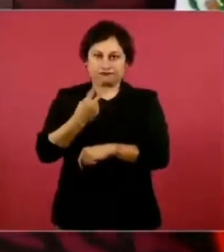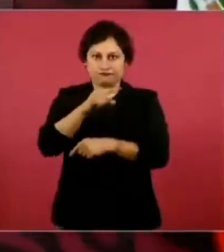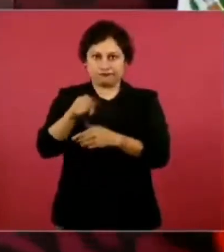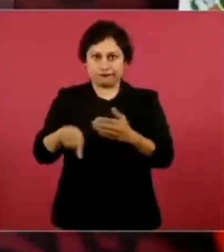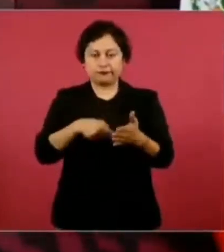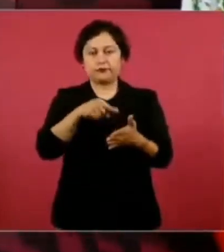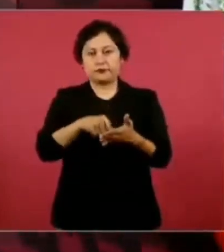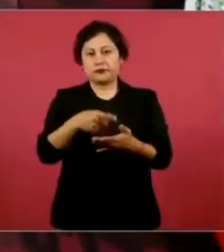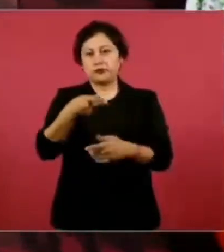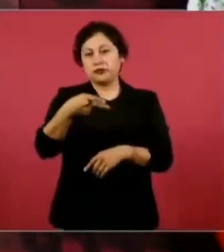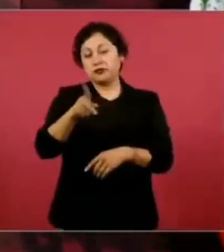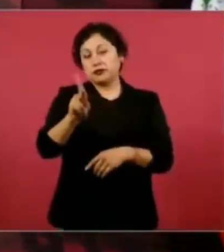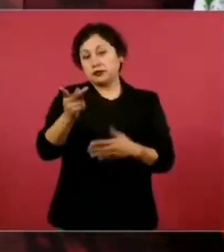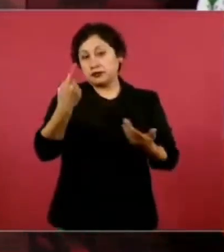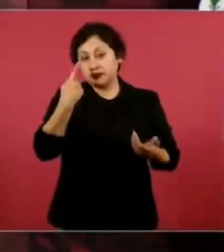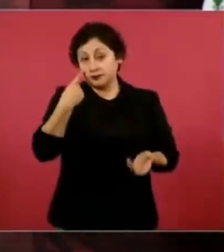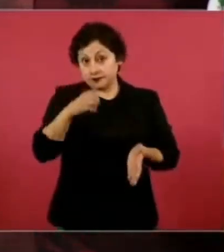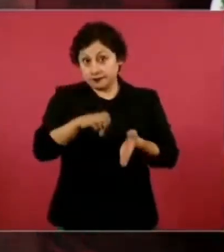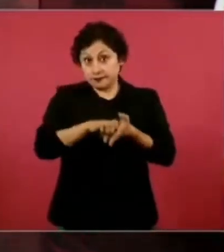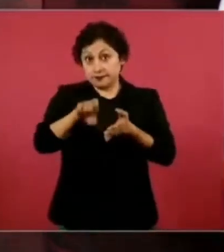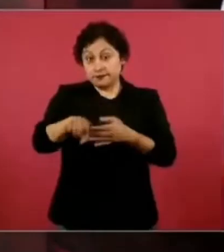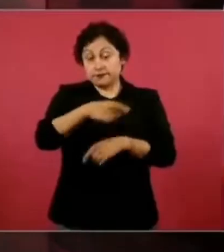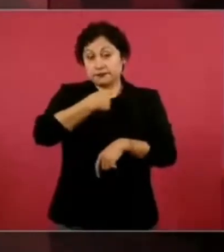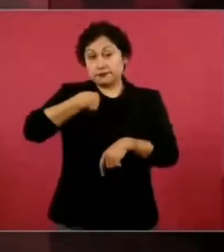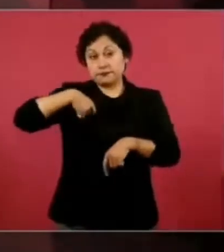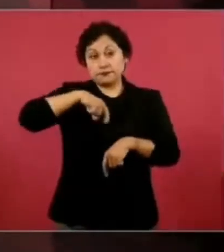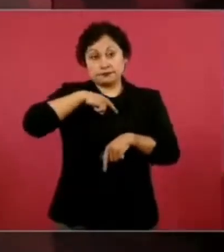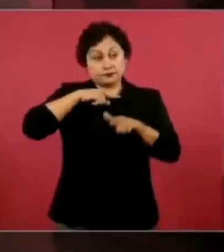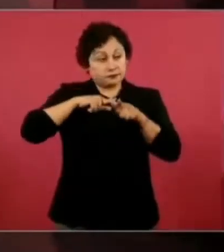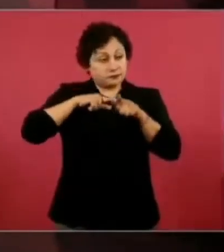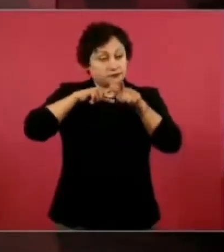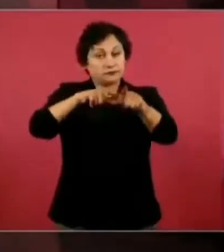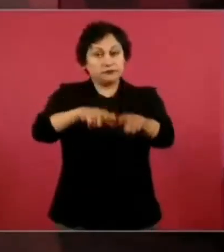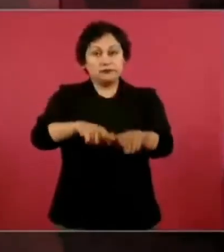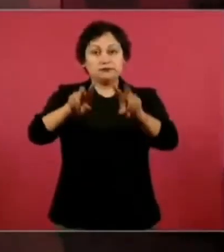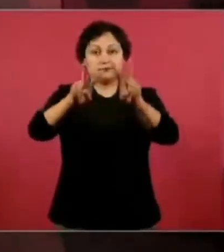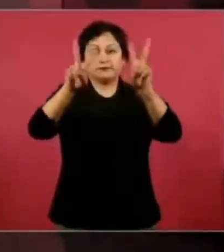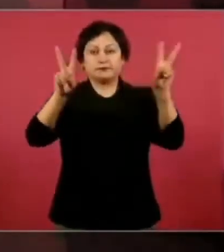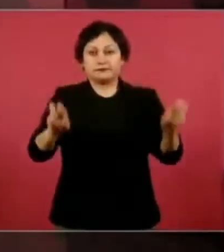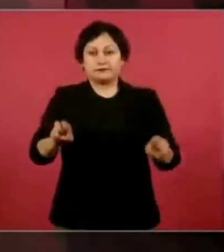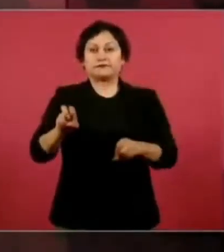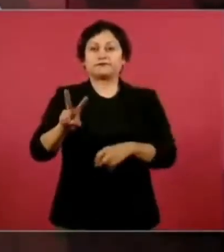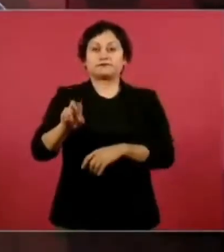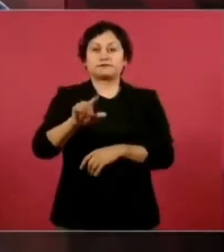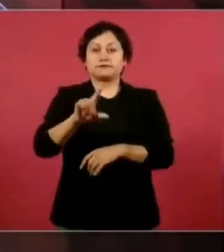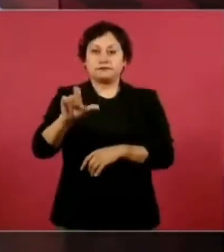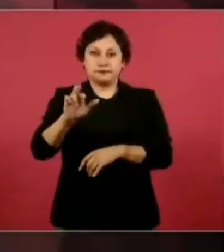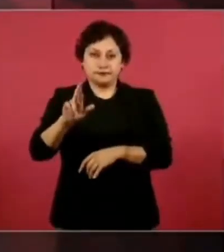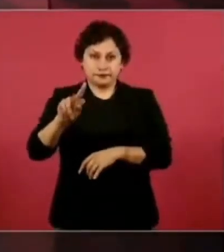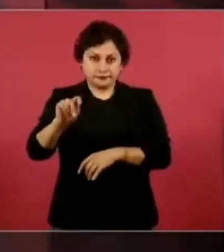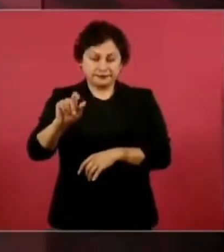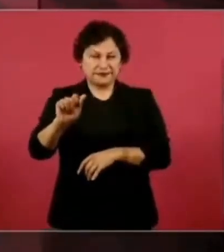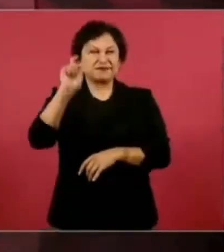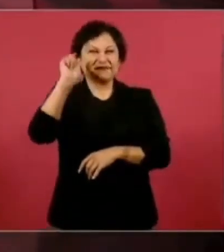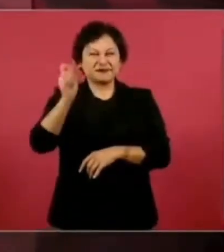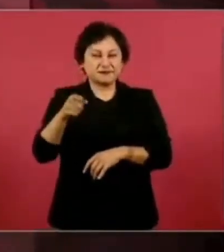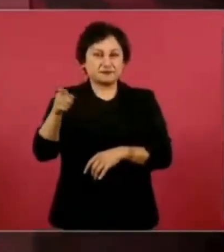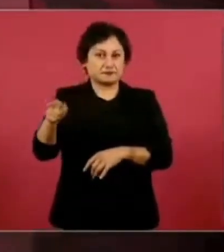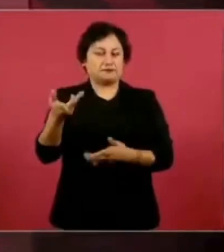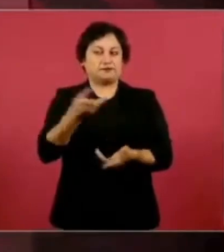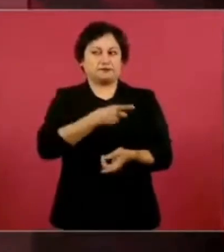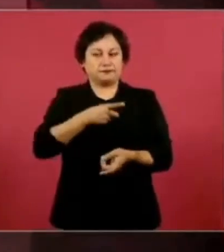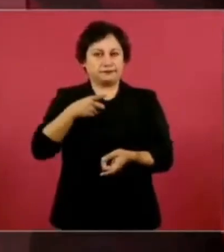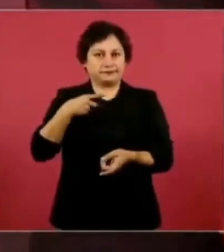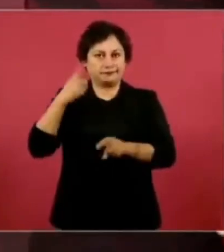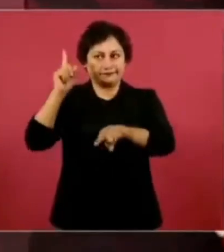cuestionando porque es lo mismo de Vallarta que hay que descopetar ahí porque